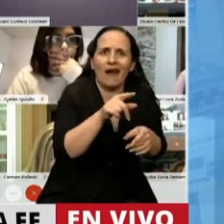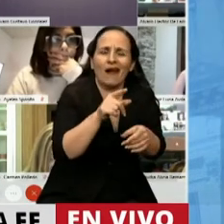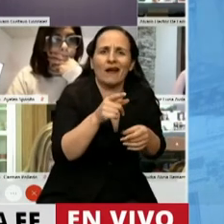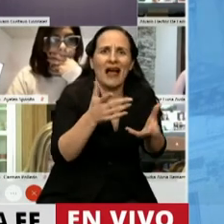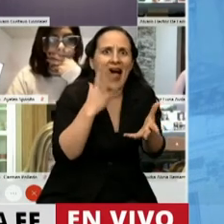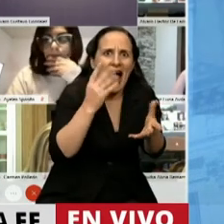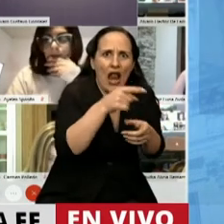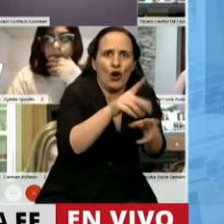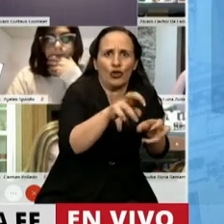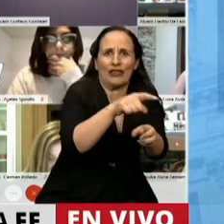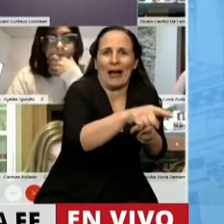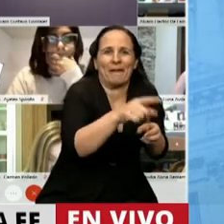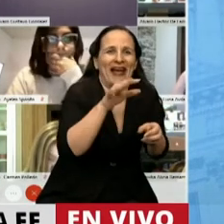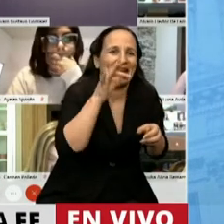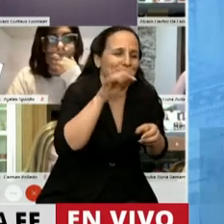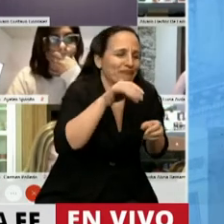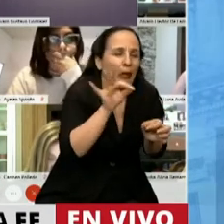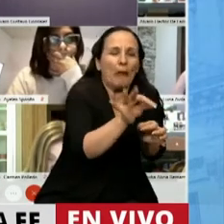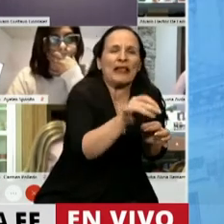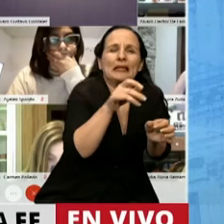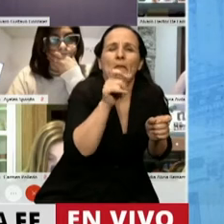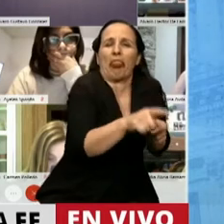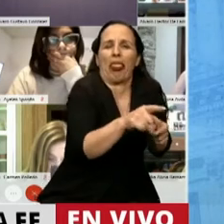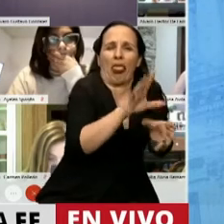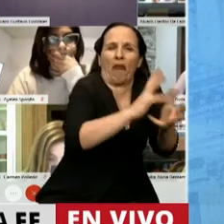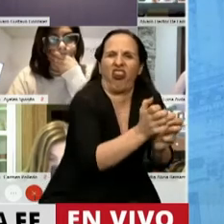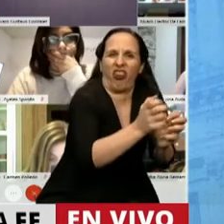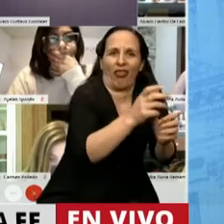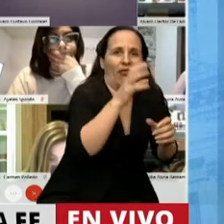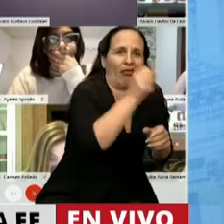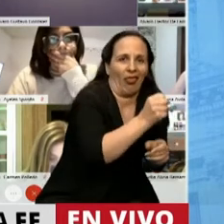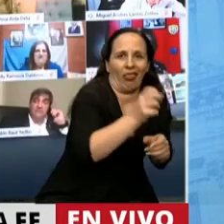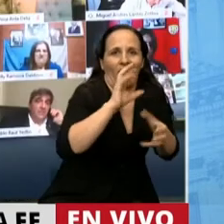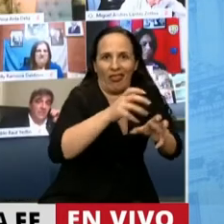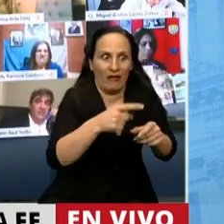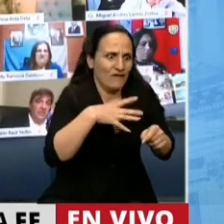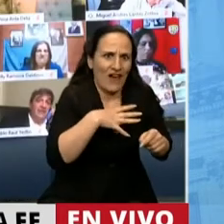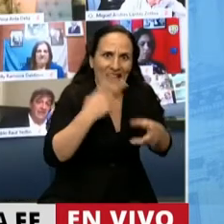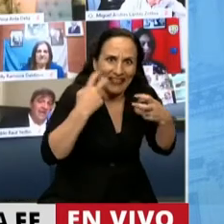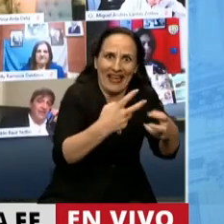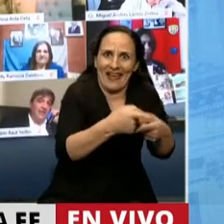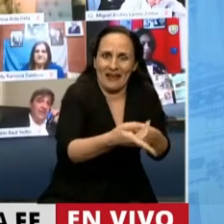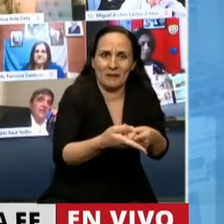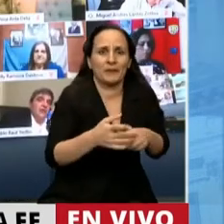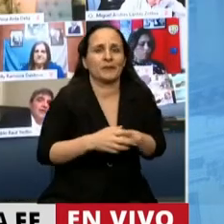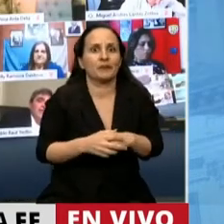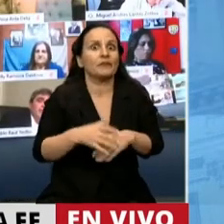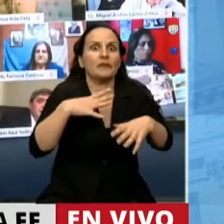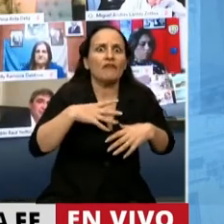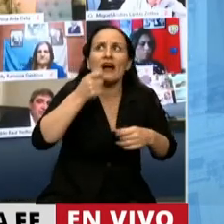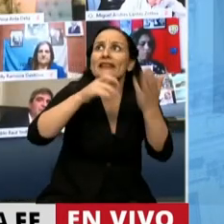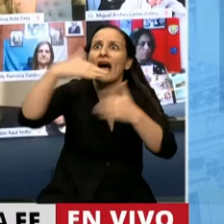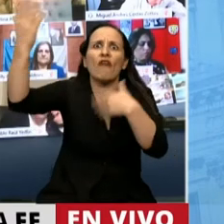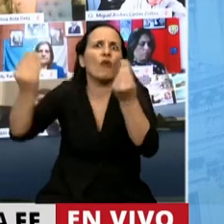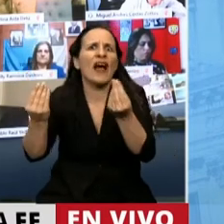que afectan a la citricultura especialmente. No se exploró mercados externos, más allá que debemos reconocerlo, del